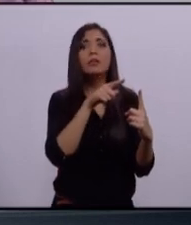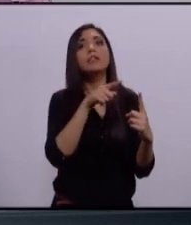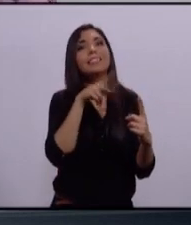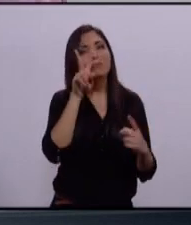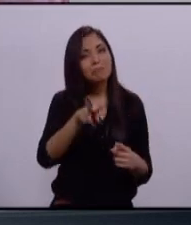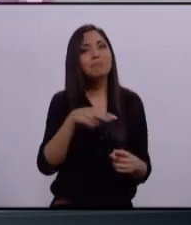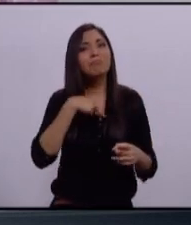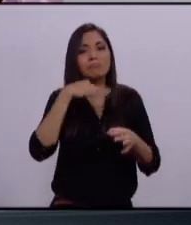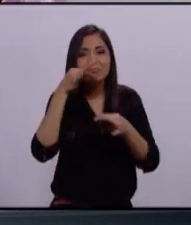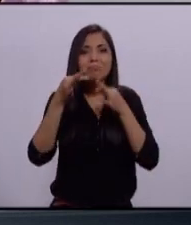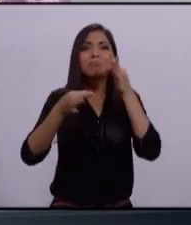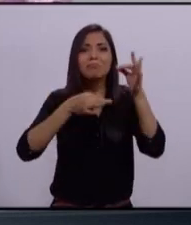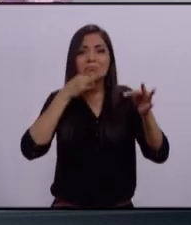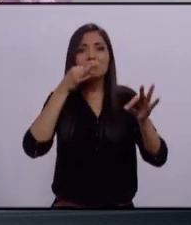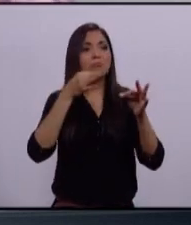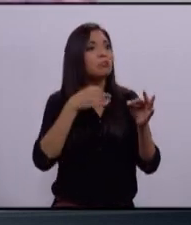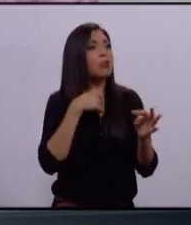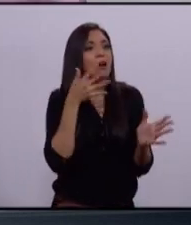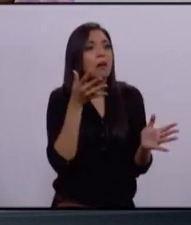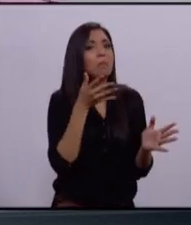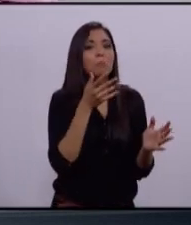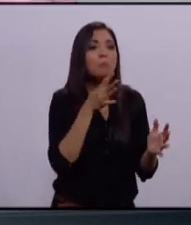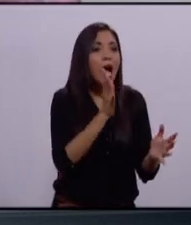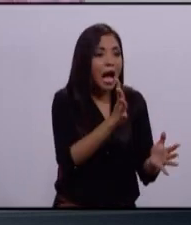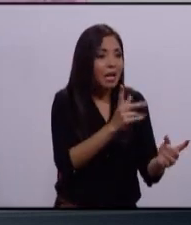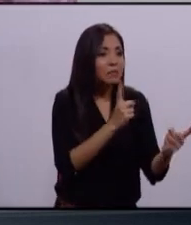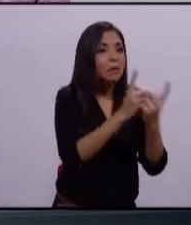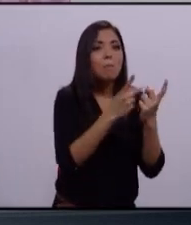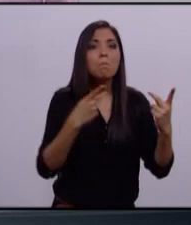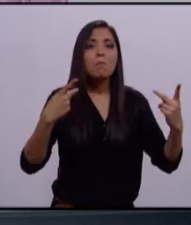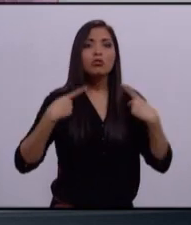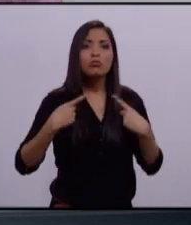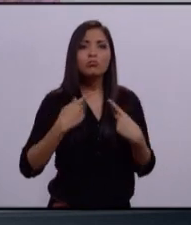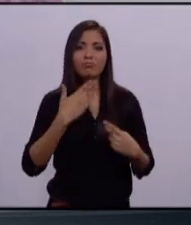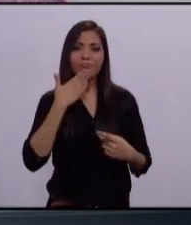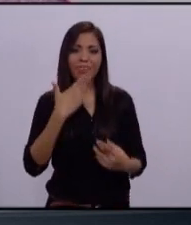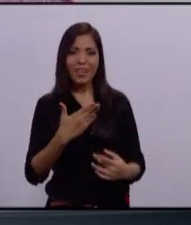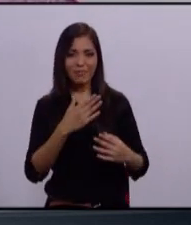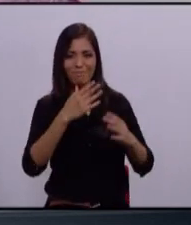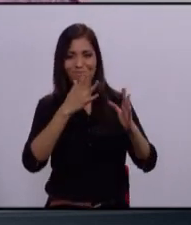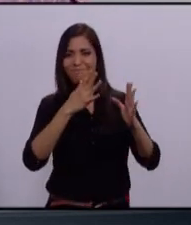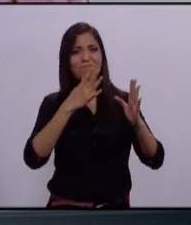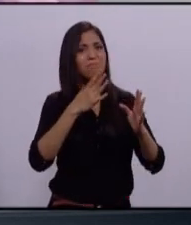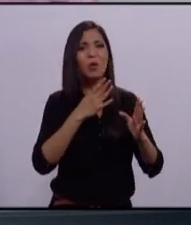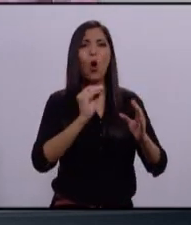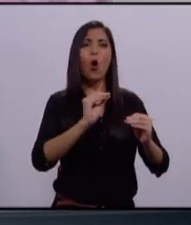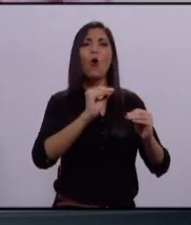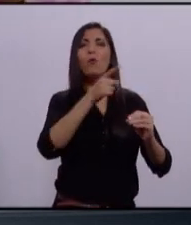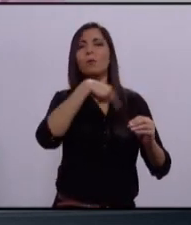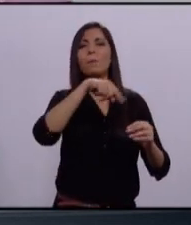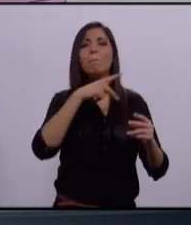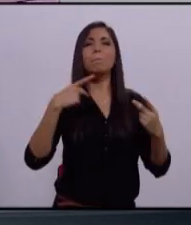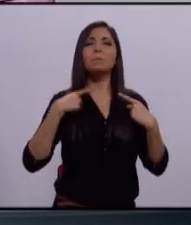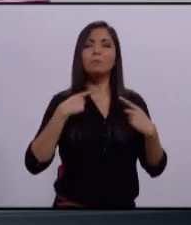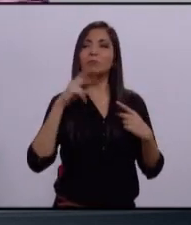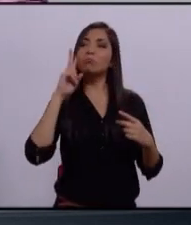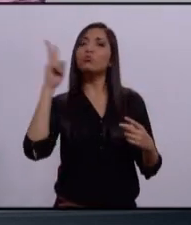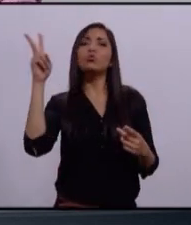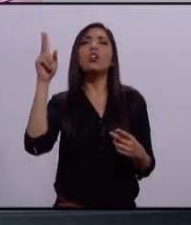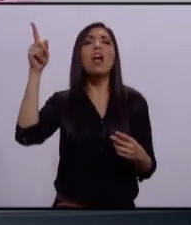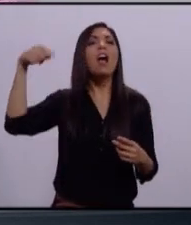haciendo campaña, no lo he encontrado. Aquellas personas, aquellos empresarios que no han visto por la gente.